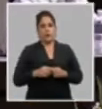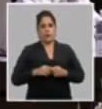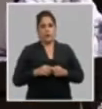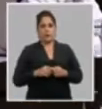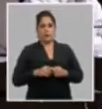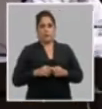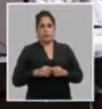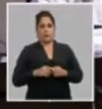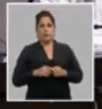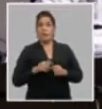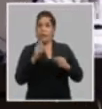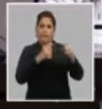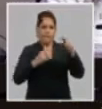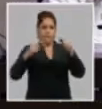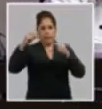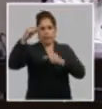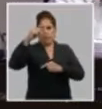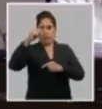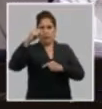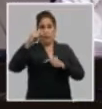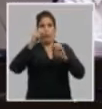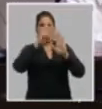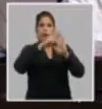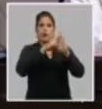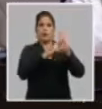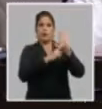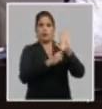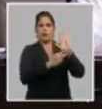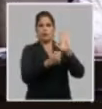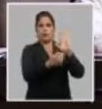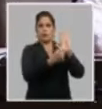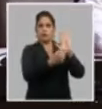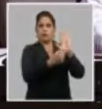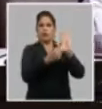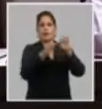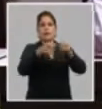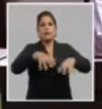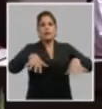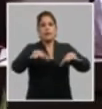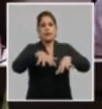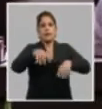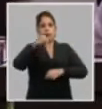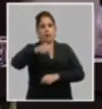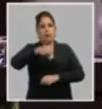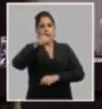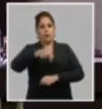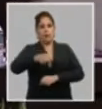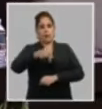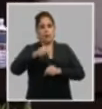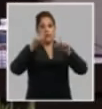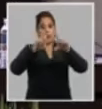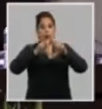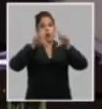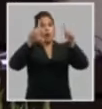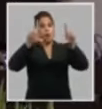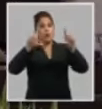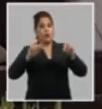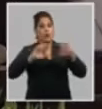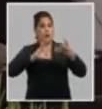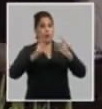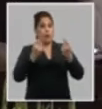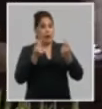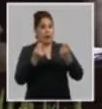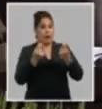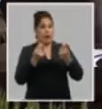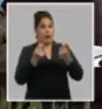delegados. Primero, una resolución sobre la actualización de la conceptualización del modelo